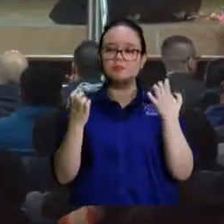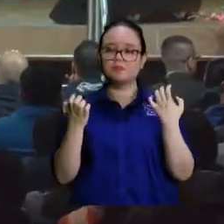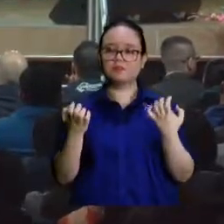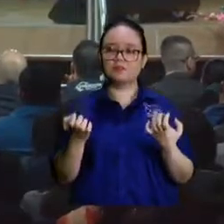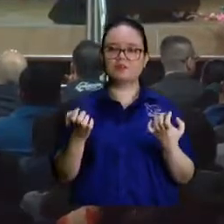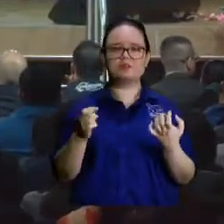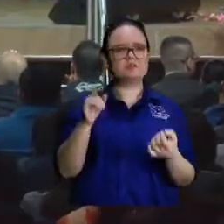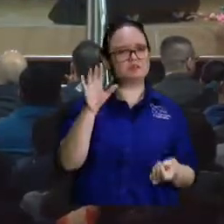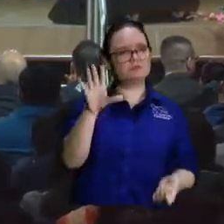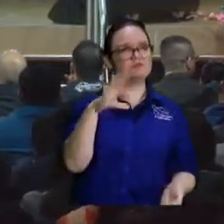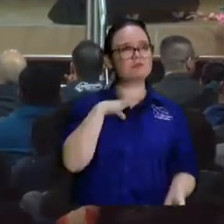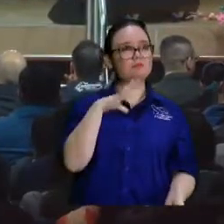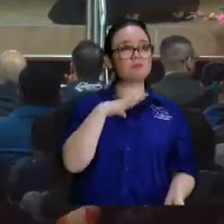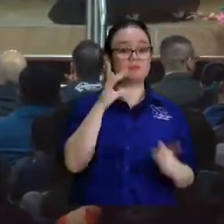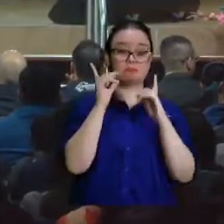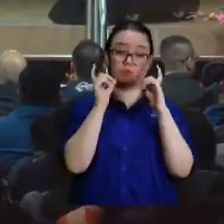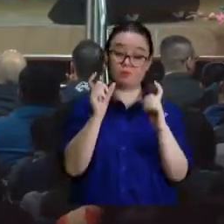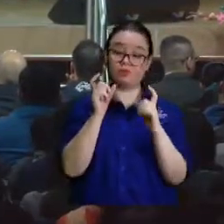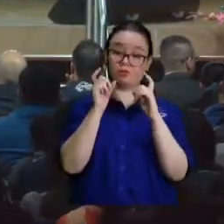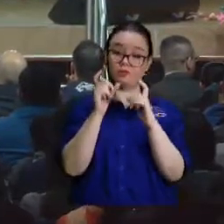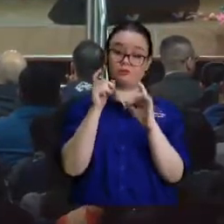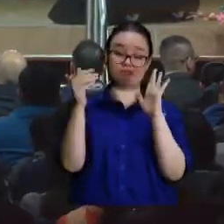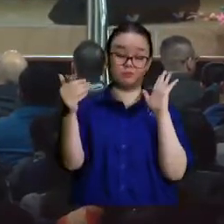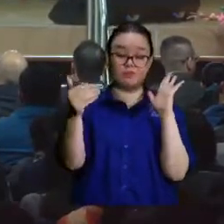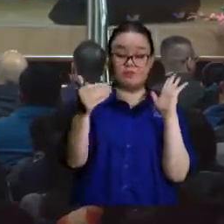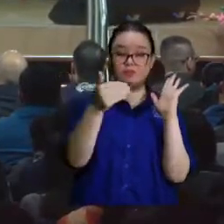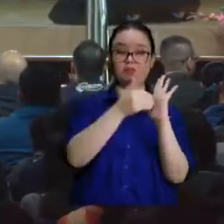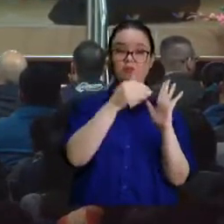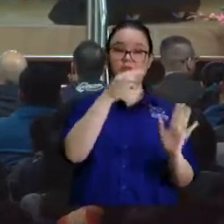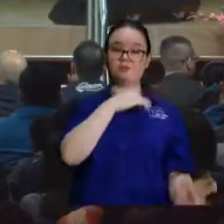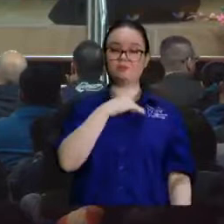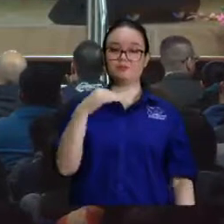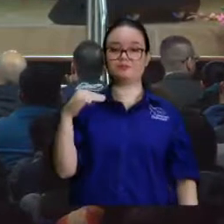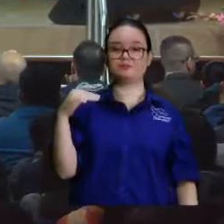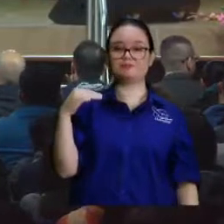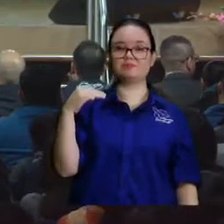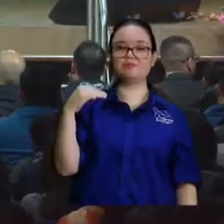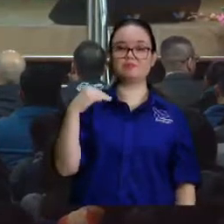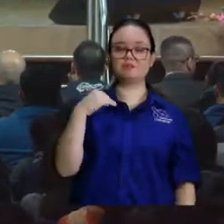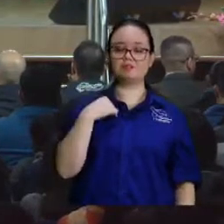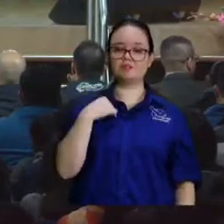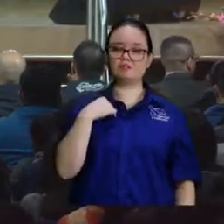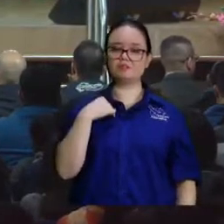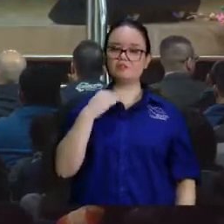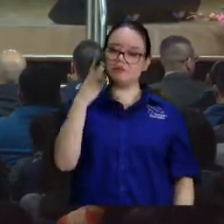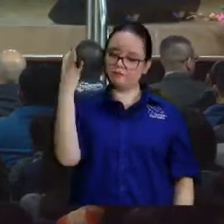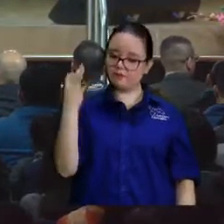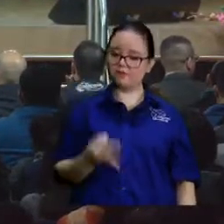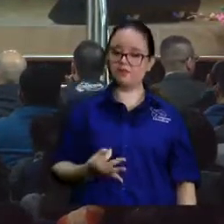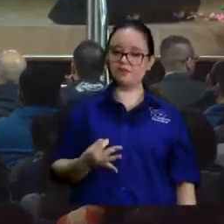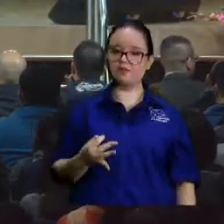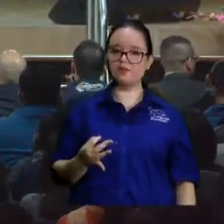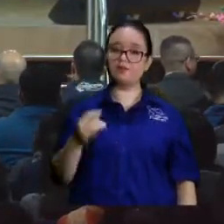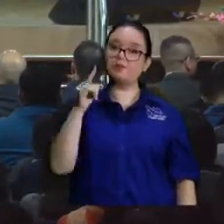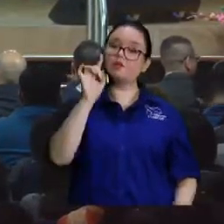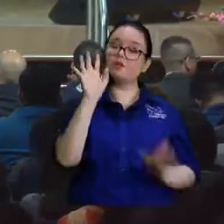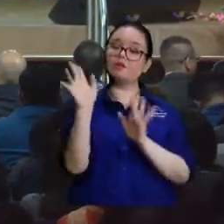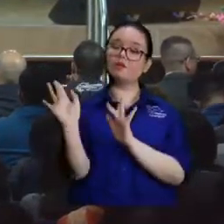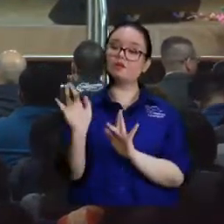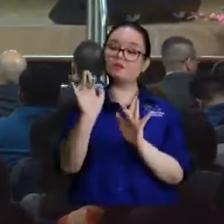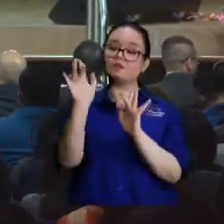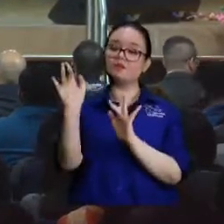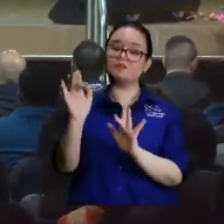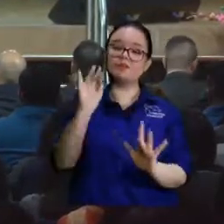burlado incluso de los ministerios genuinos pero yo le voy a decir una cosa más ha sido misericordia a Dios que no le ha pasado nada todavía